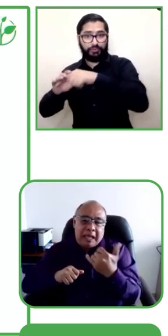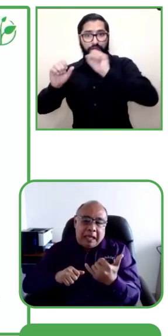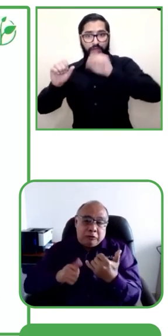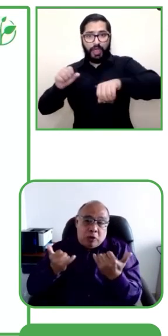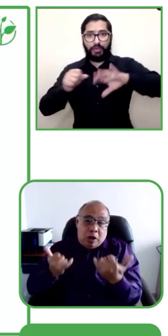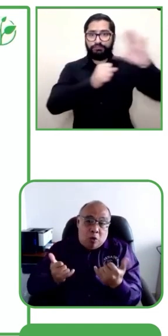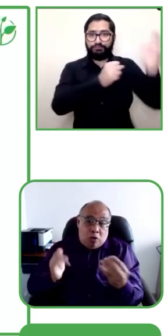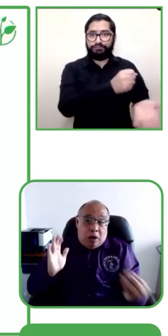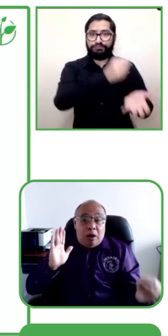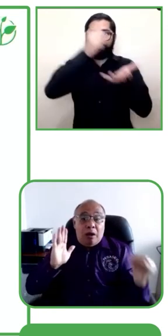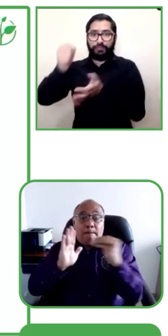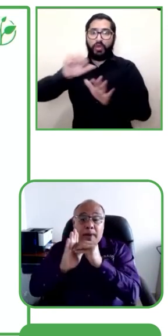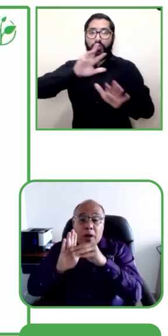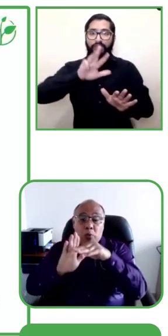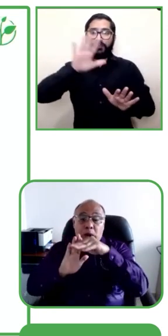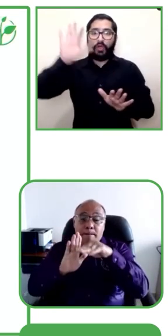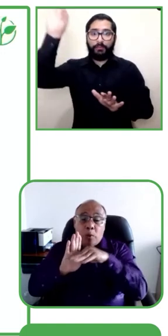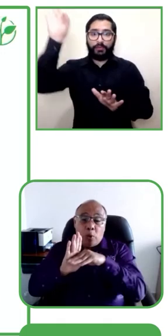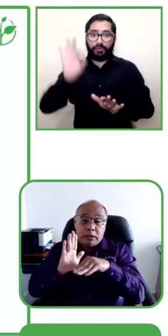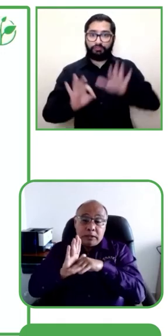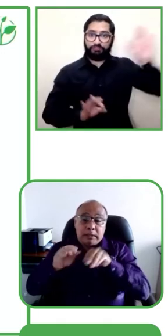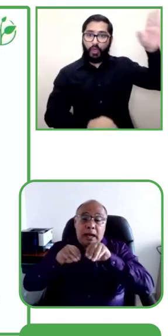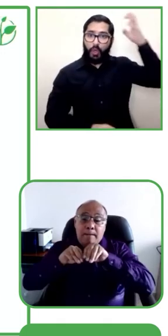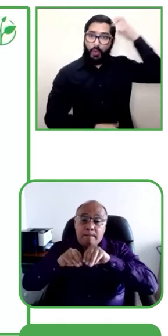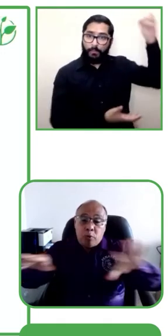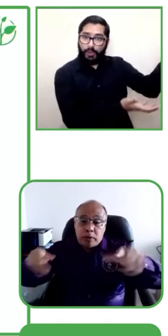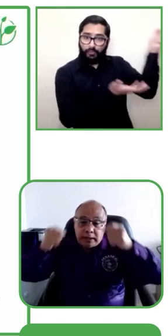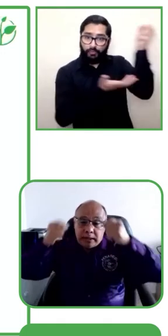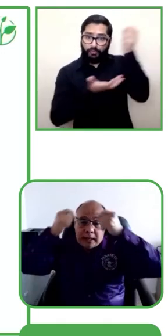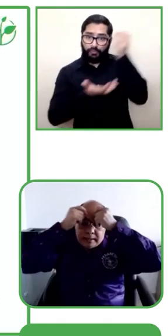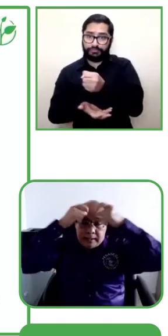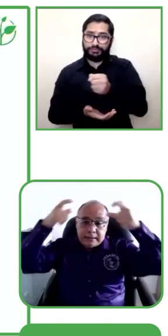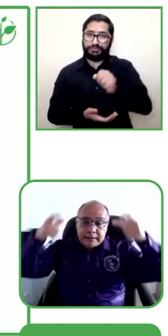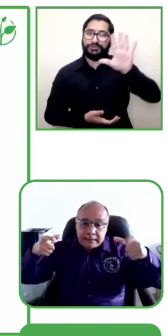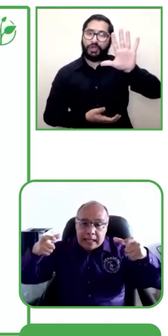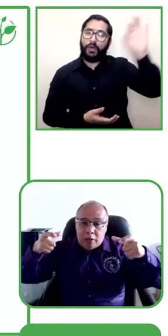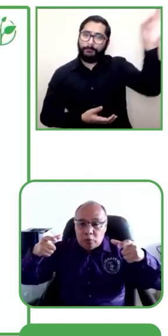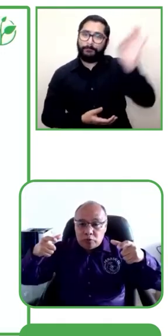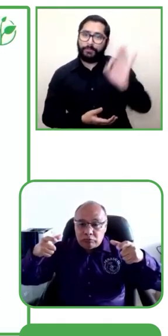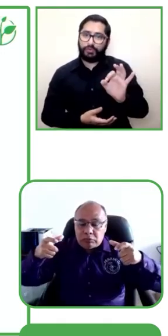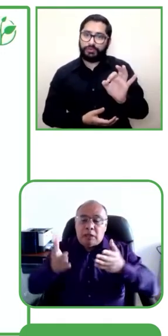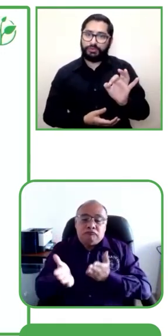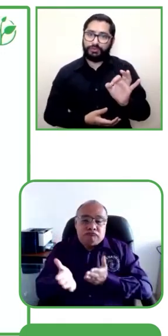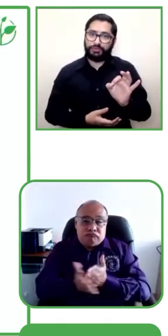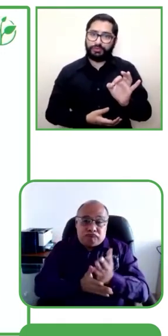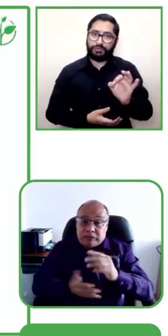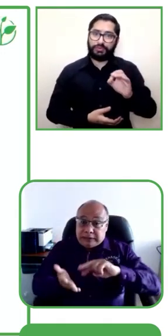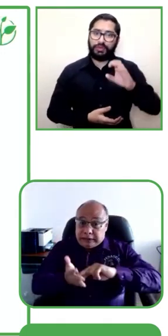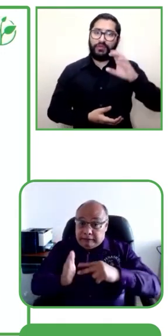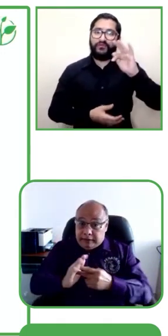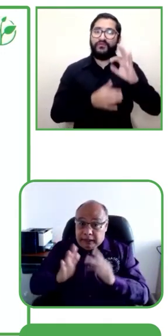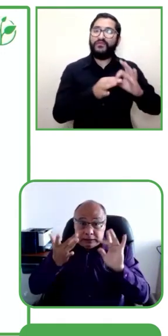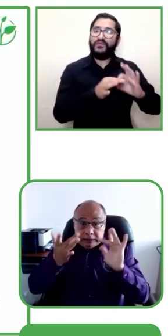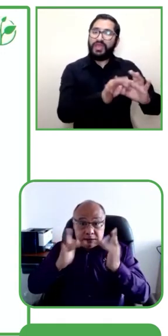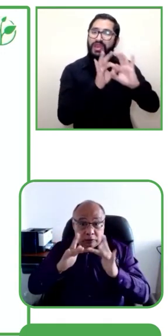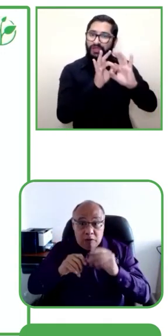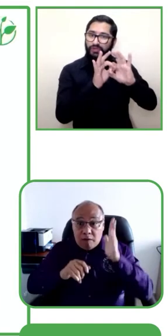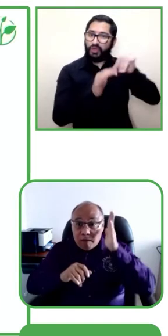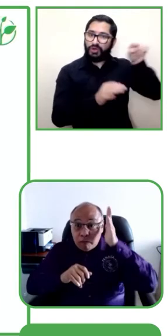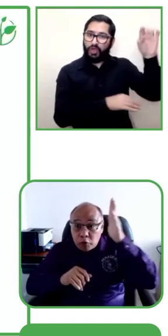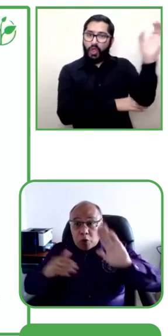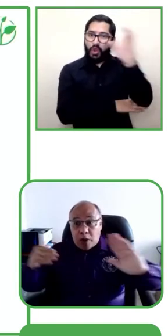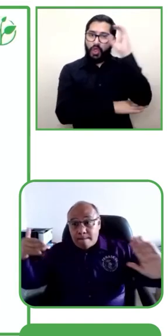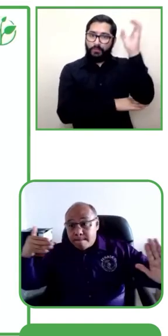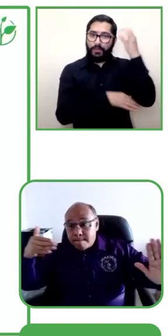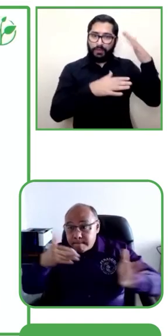nacional y el 5% por la Federación Nacional de Sordos de Colombia, FENASCOL, y está incluido en las políticas públicas de Estado. Esto quiere